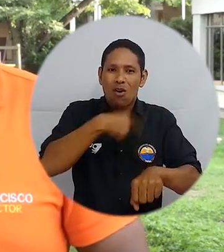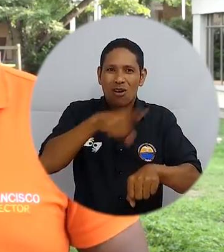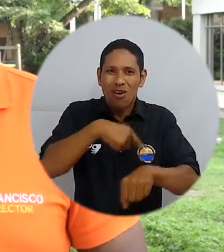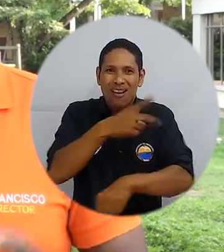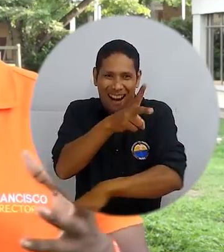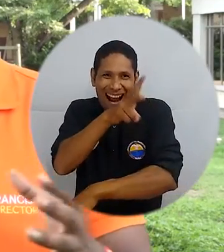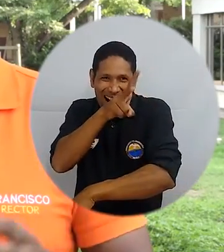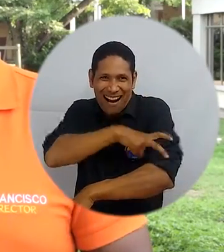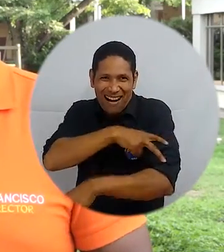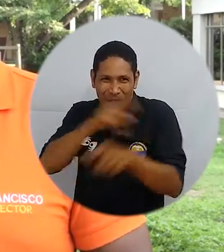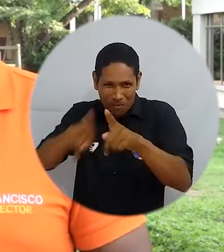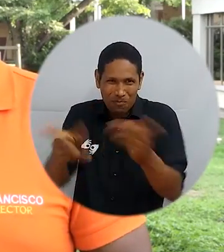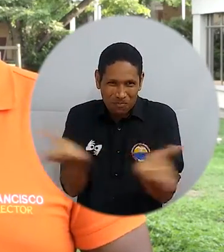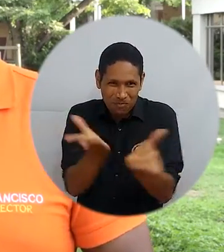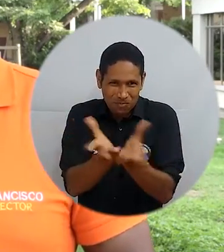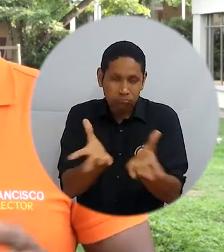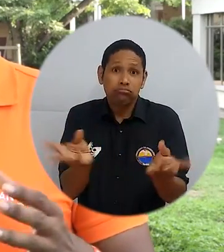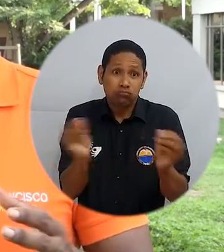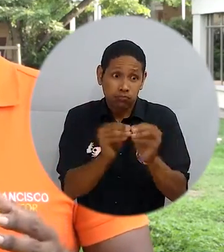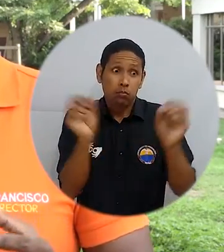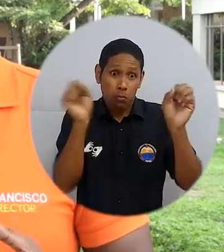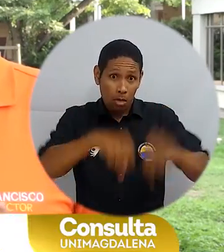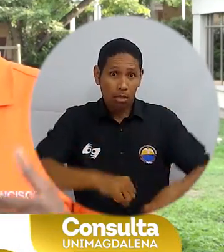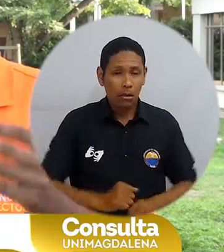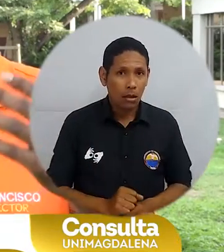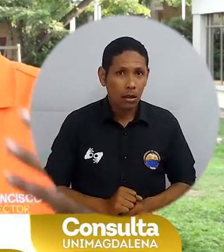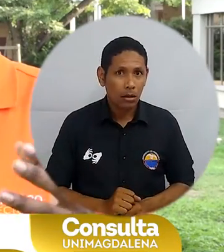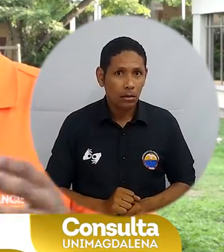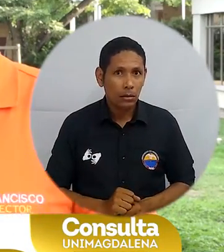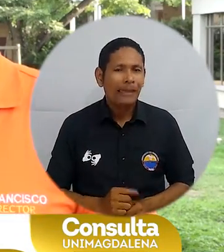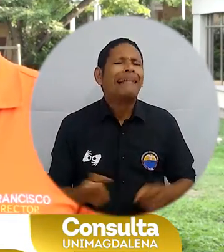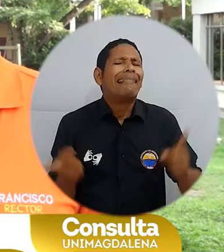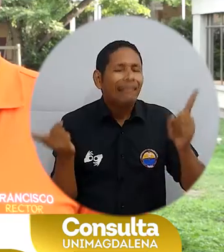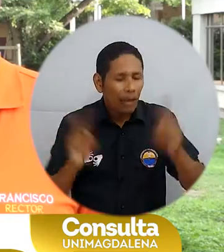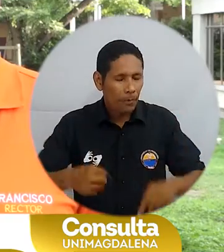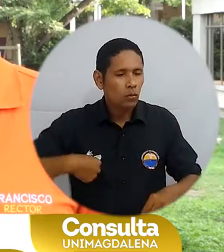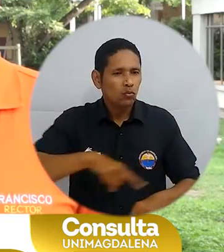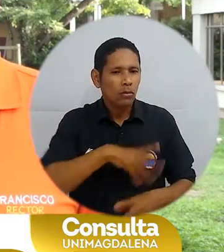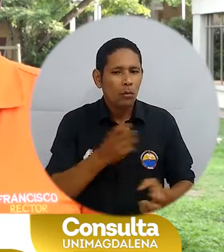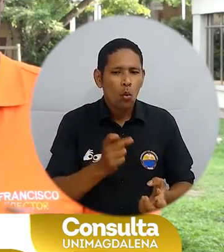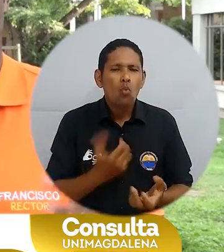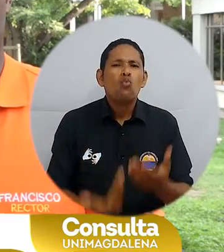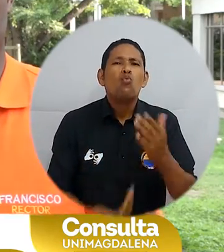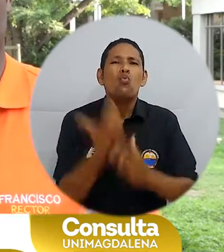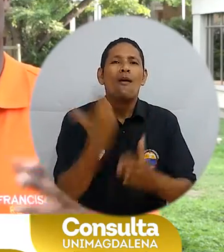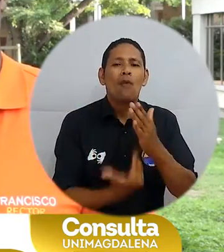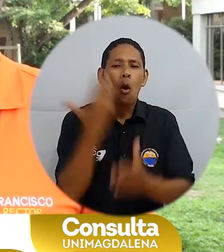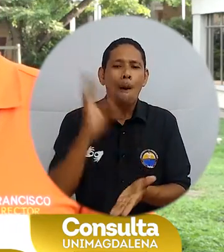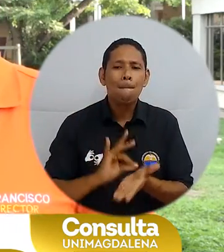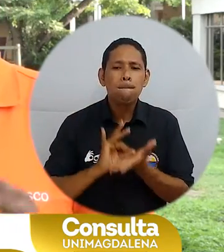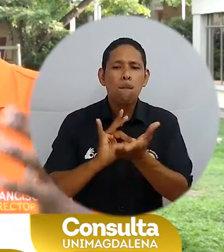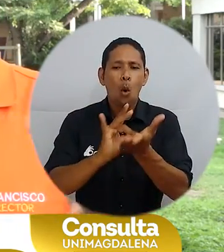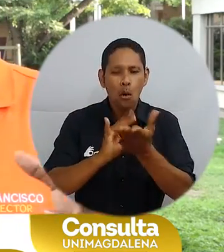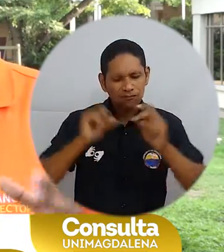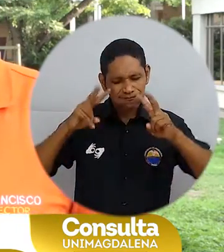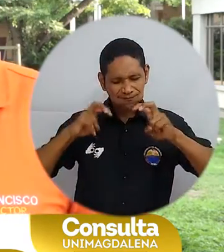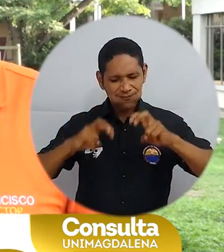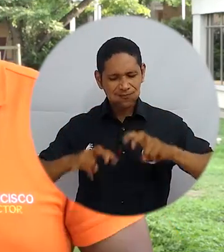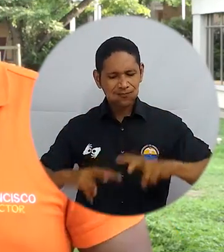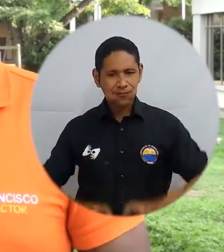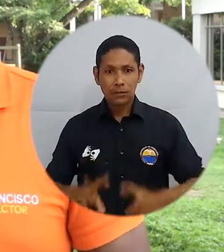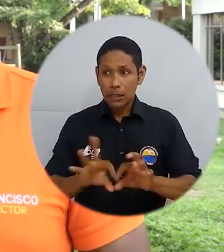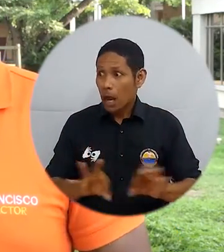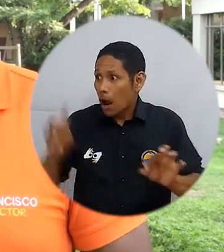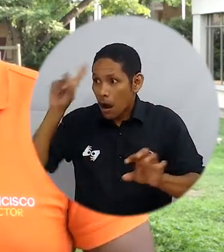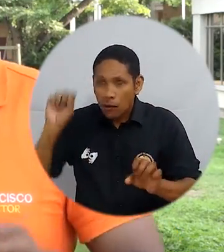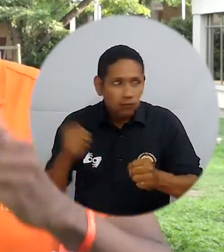de preparación de sus asignaturas. Queremos un nuevo modelo de investigación que privilegie la asociatividad